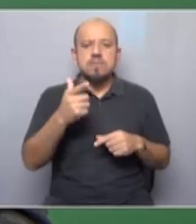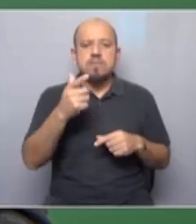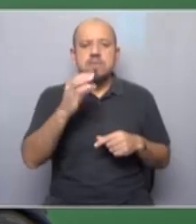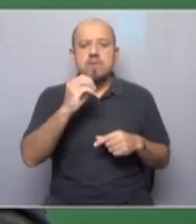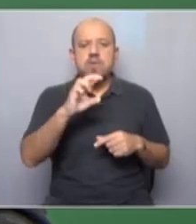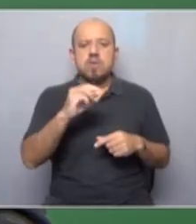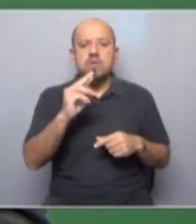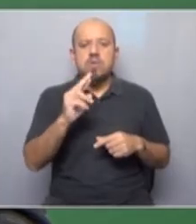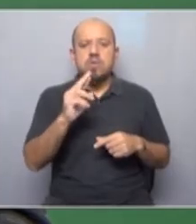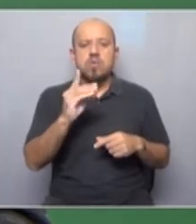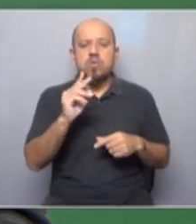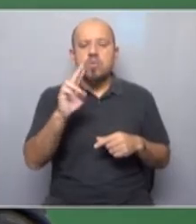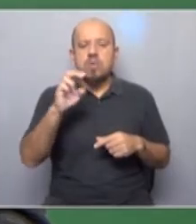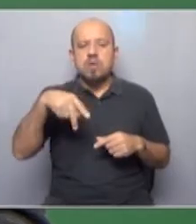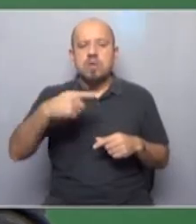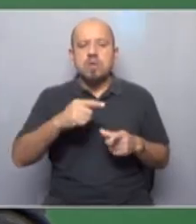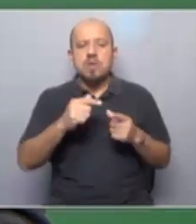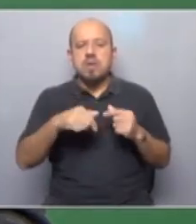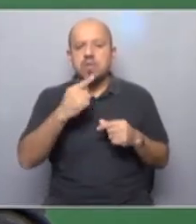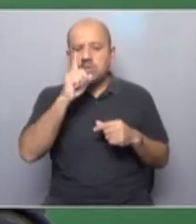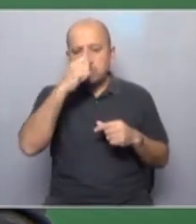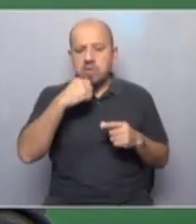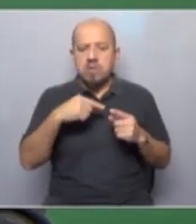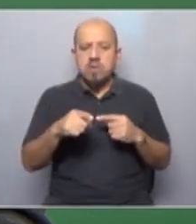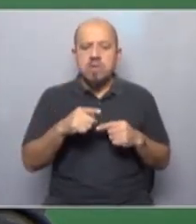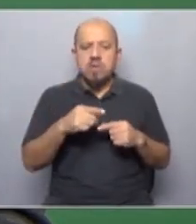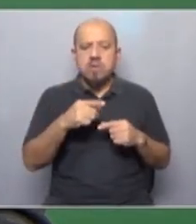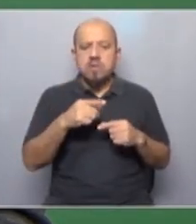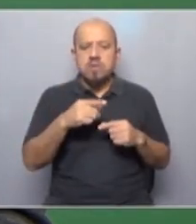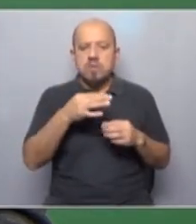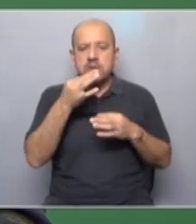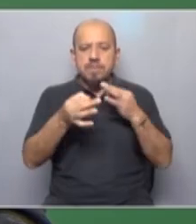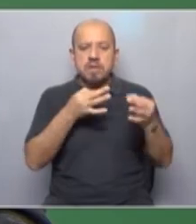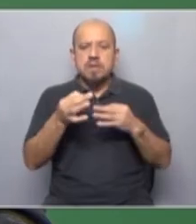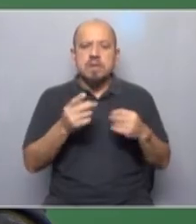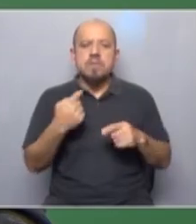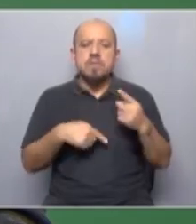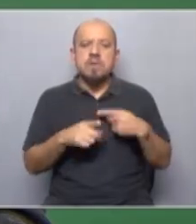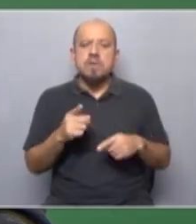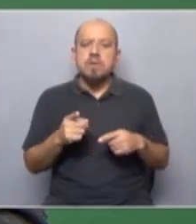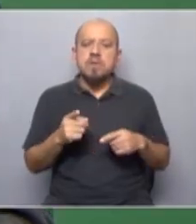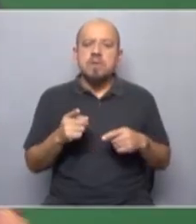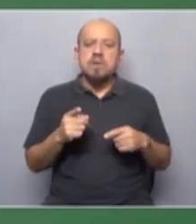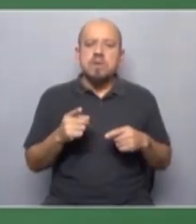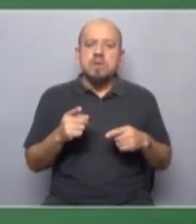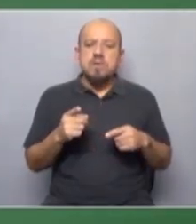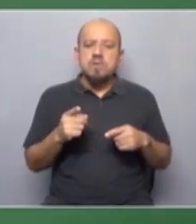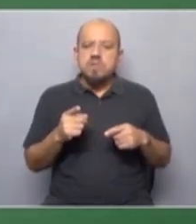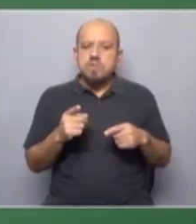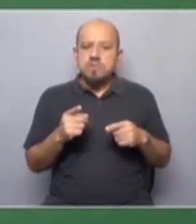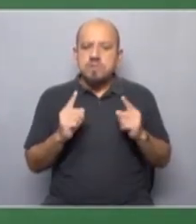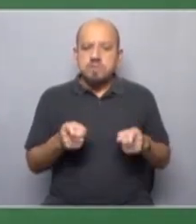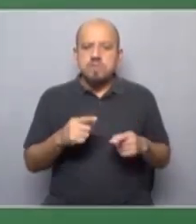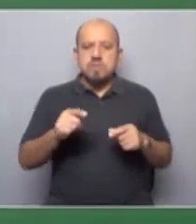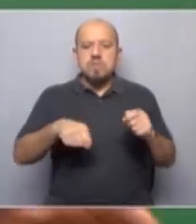precisamente representante de esa organización aquí en Montevideo así que ella lo va a poder contar muy bien pero lo cierto es que además de esa especie de